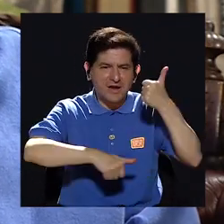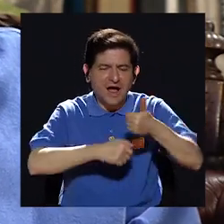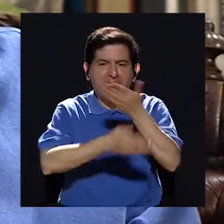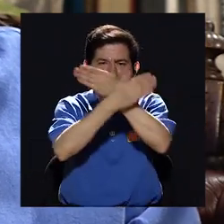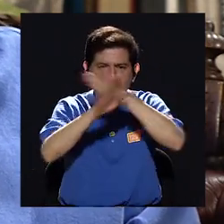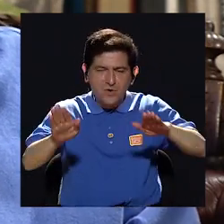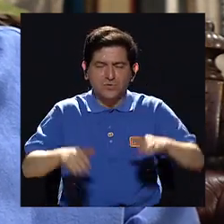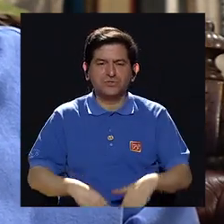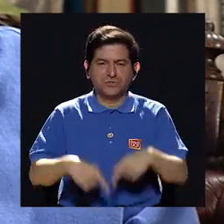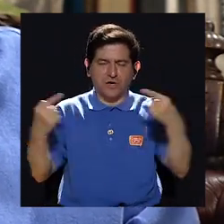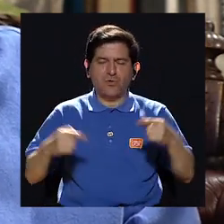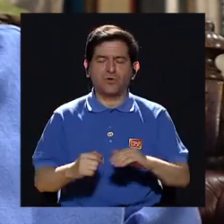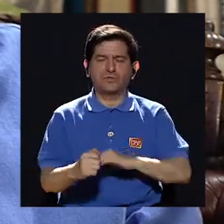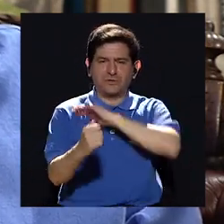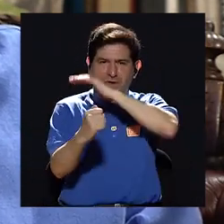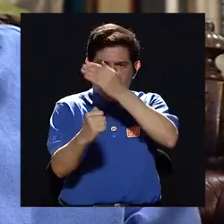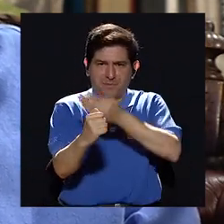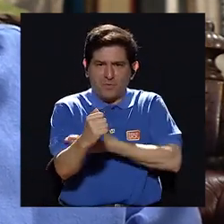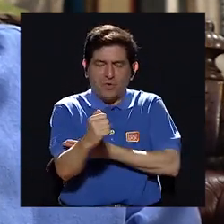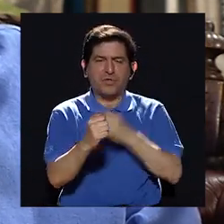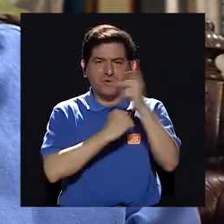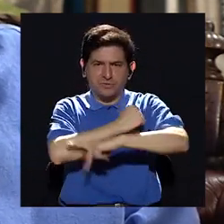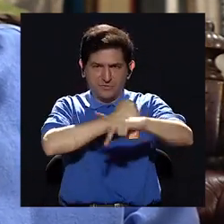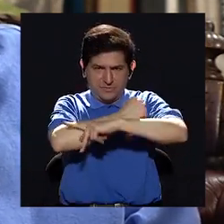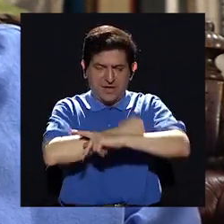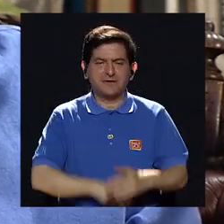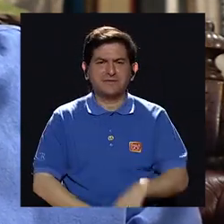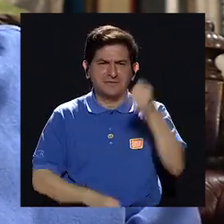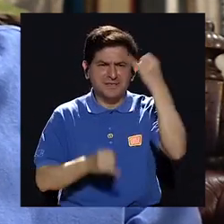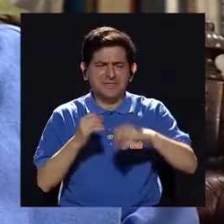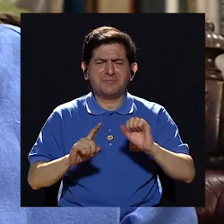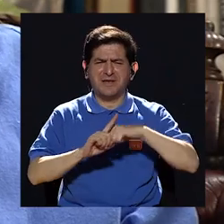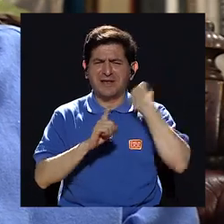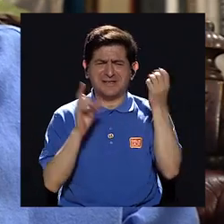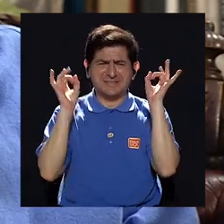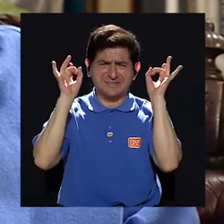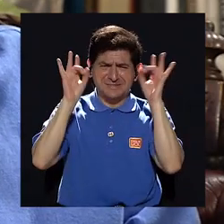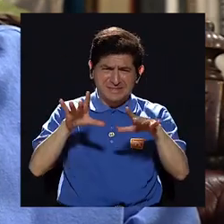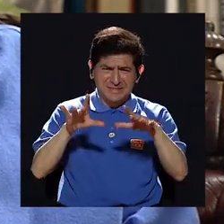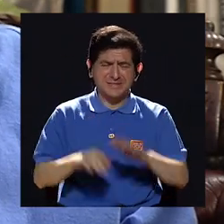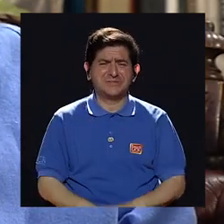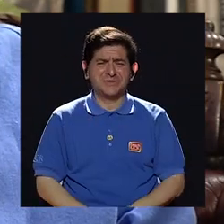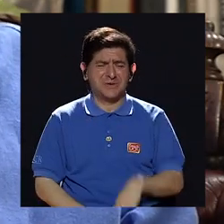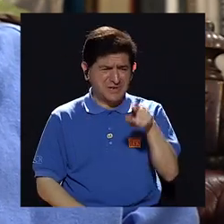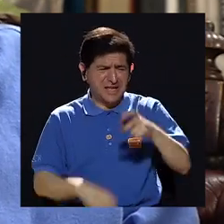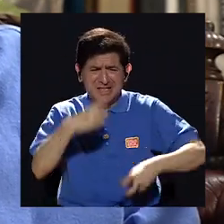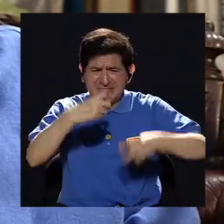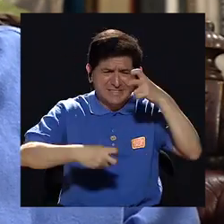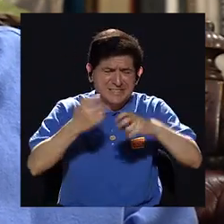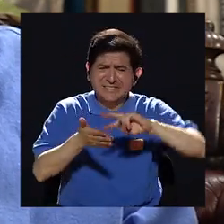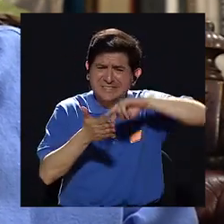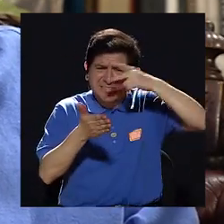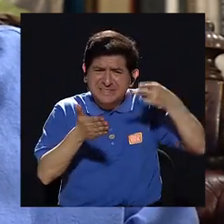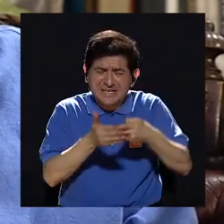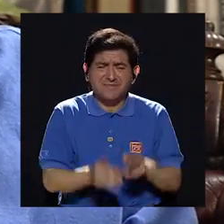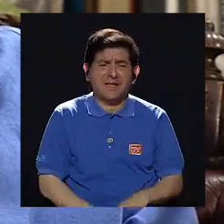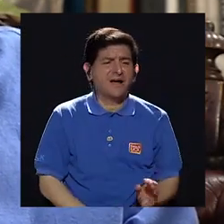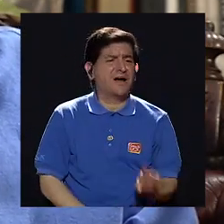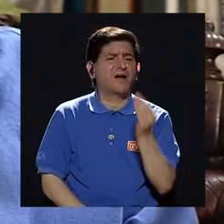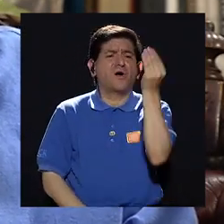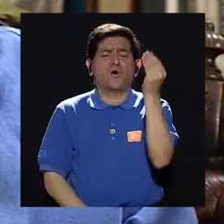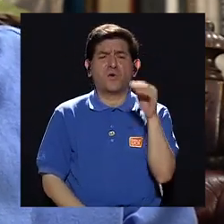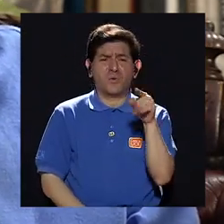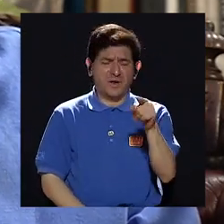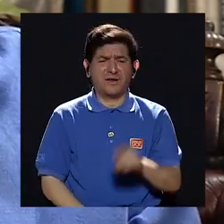paz contra las superpotencias para terminar con la barbarie, con el crimen que significaba que nuestra